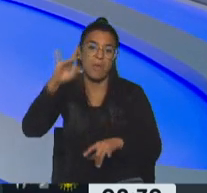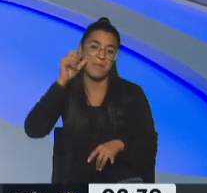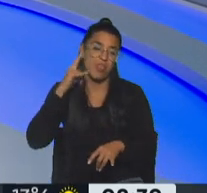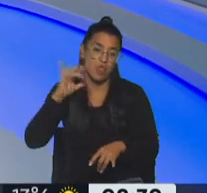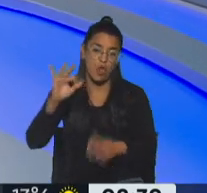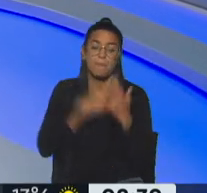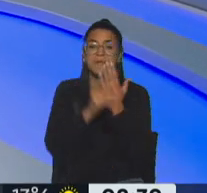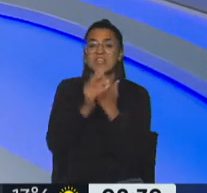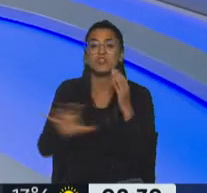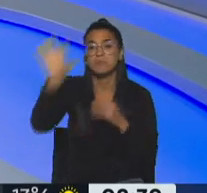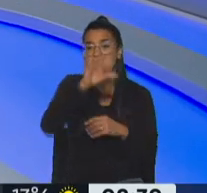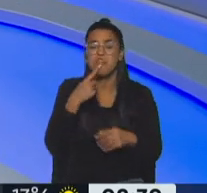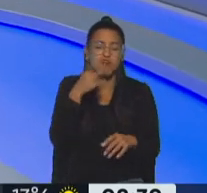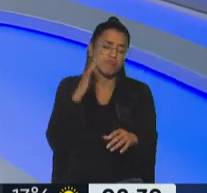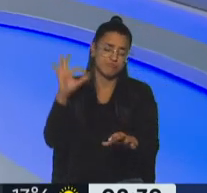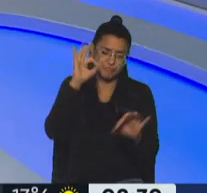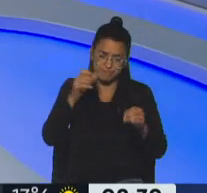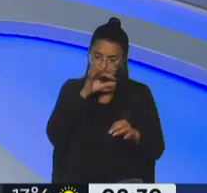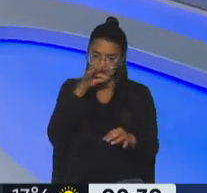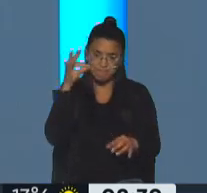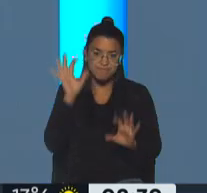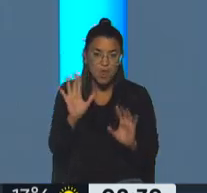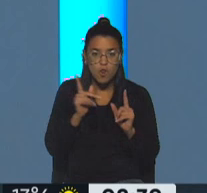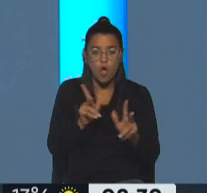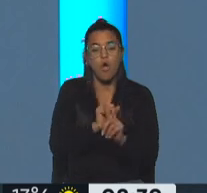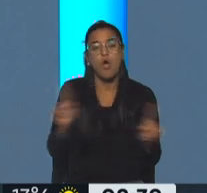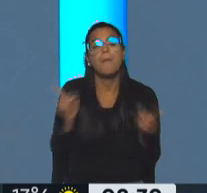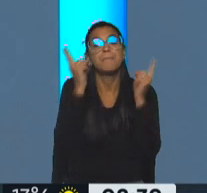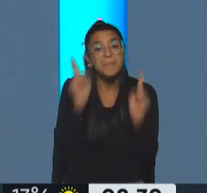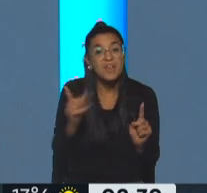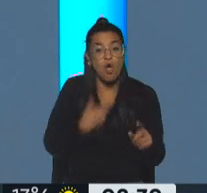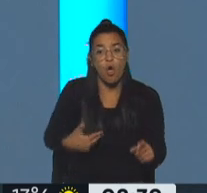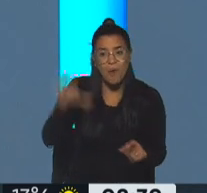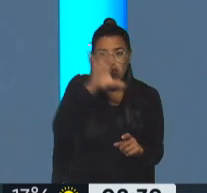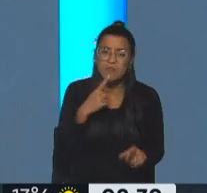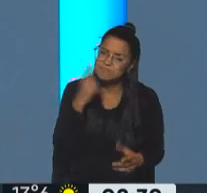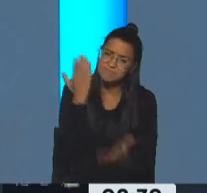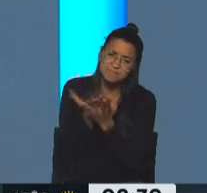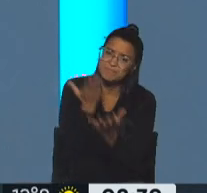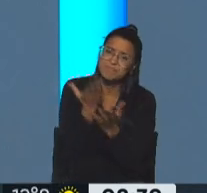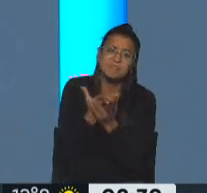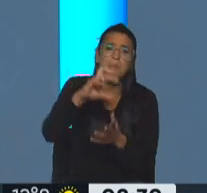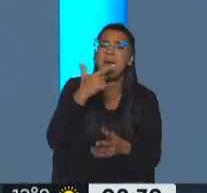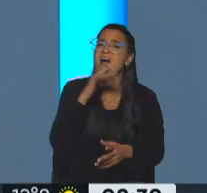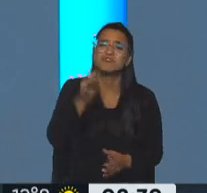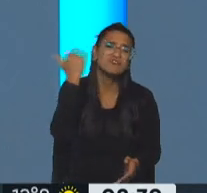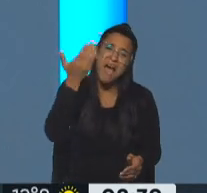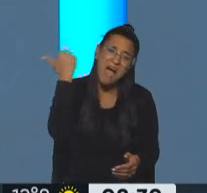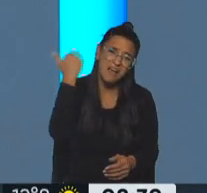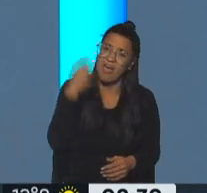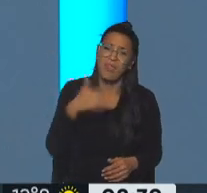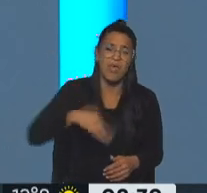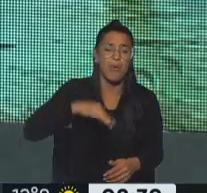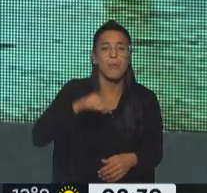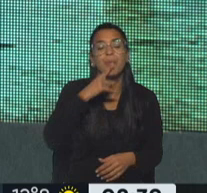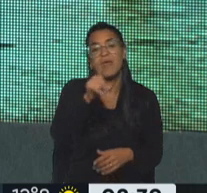prefirió no opinar, pero los gobernadores coincidieron en la necesidad de eliminar las primarias abiertas, simultáneas y obligatorias. Un